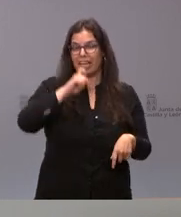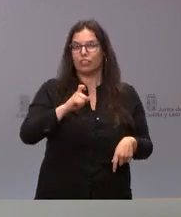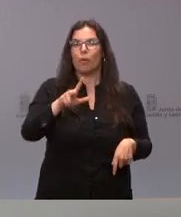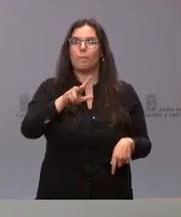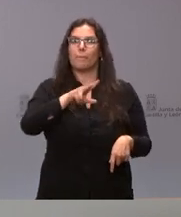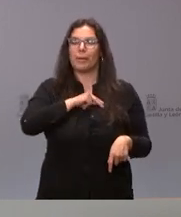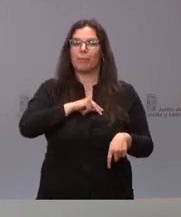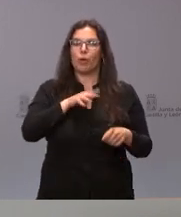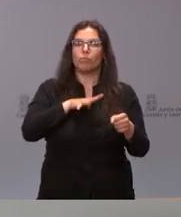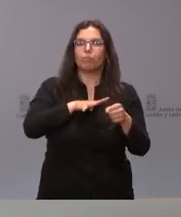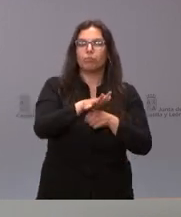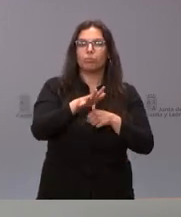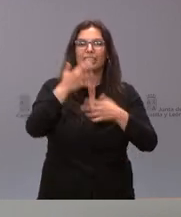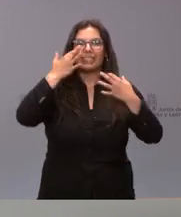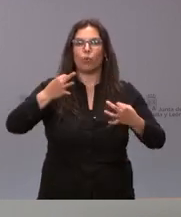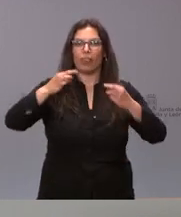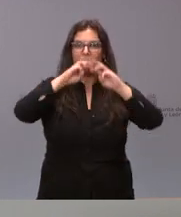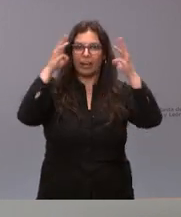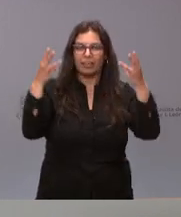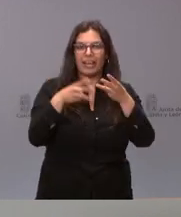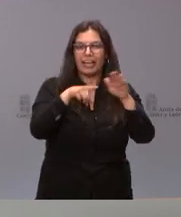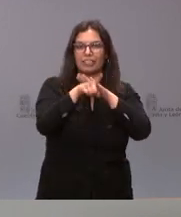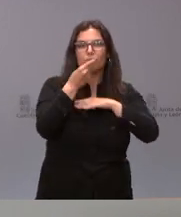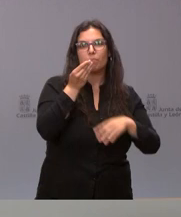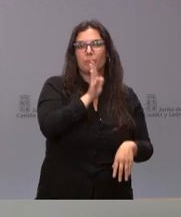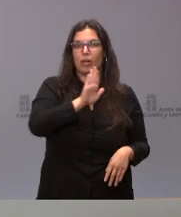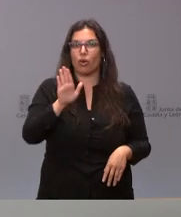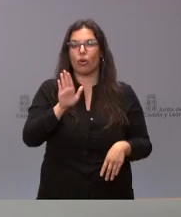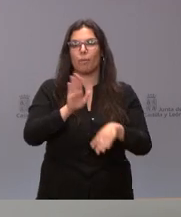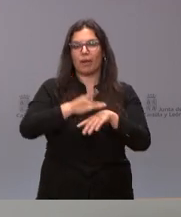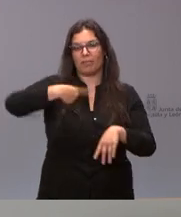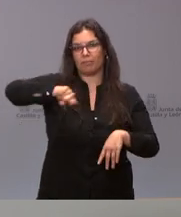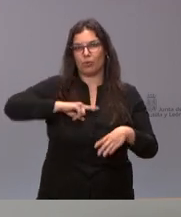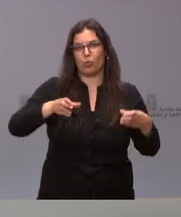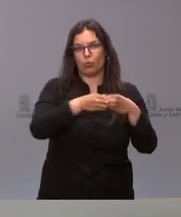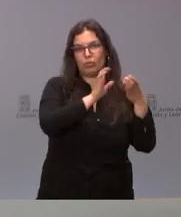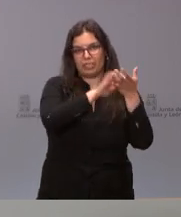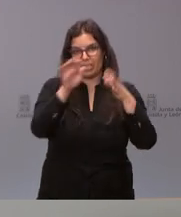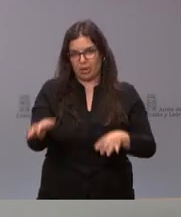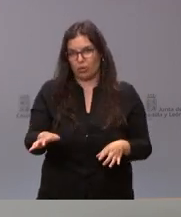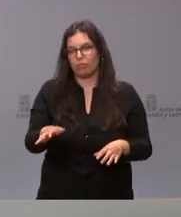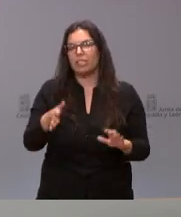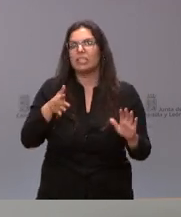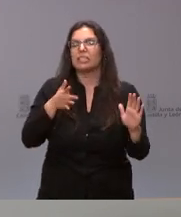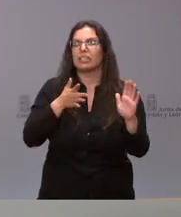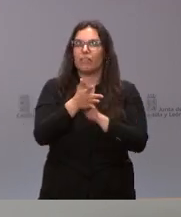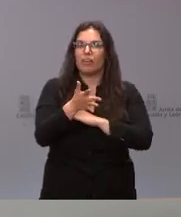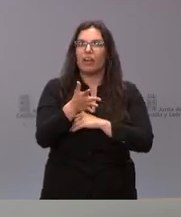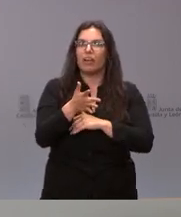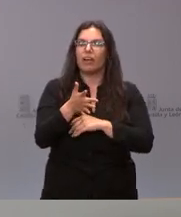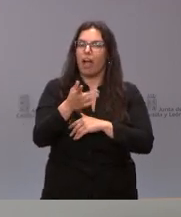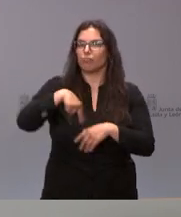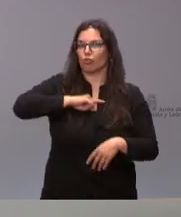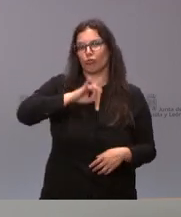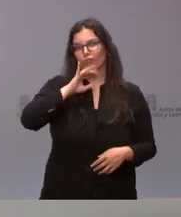galardón en materia de ciberseguridad como mejor gestión en este ámbito a la Junta de Castilla y León. Es un aspecto que nos congratula.